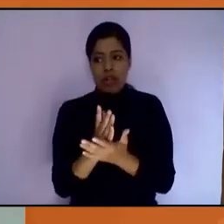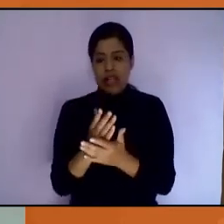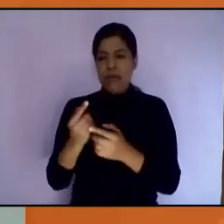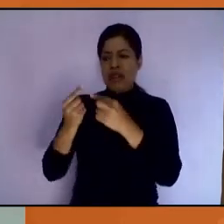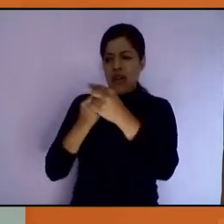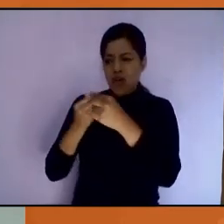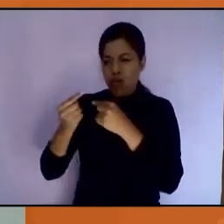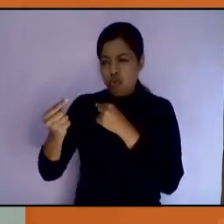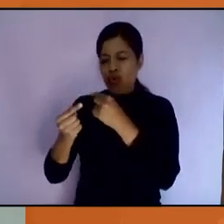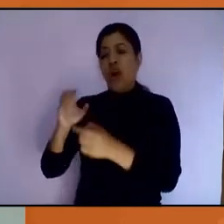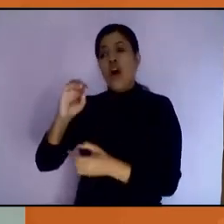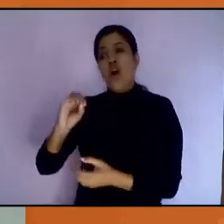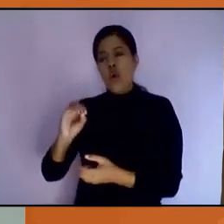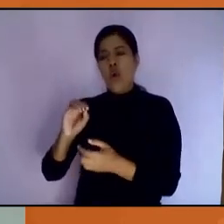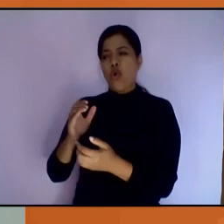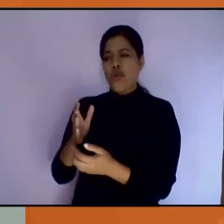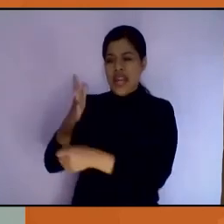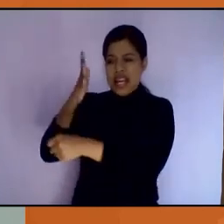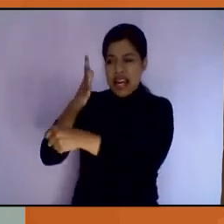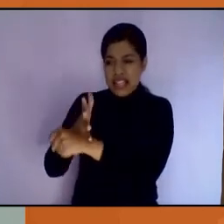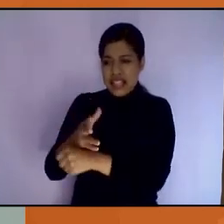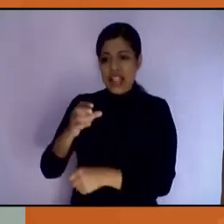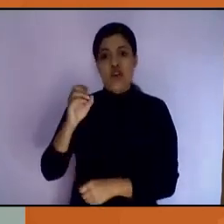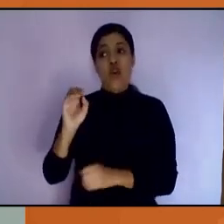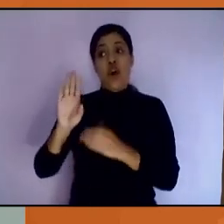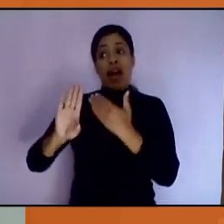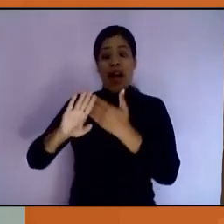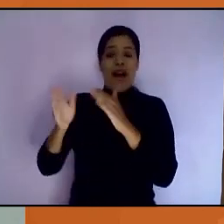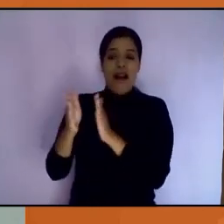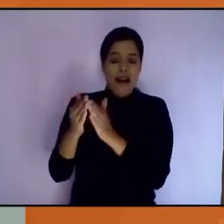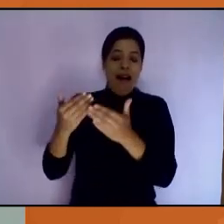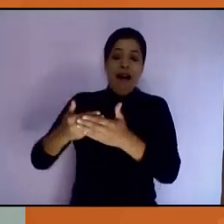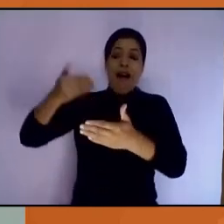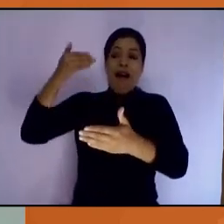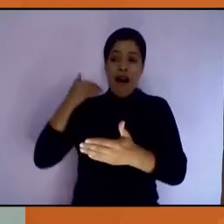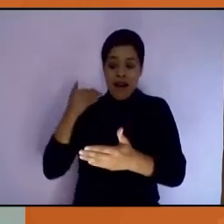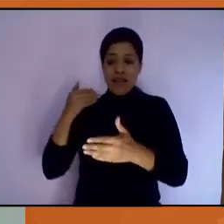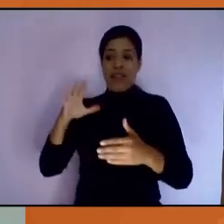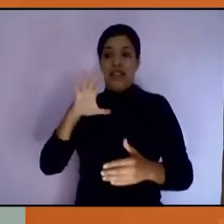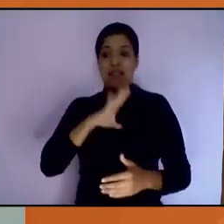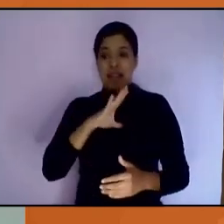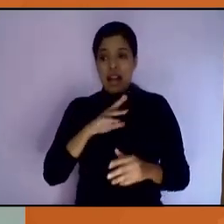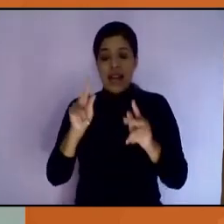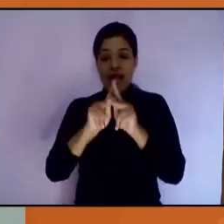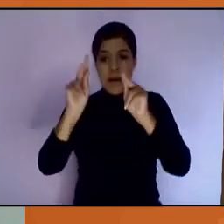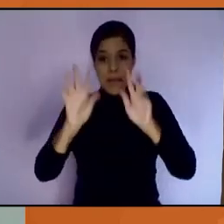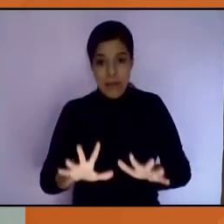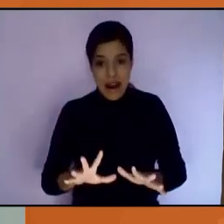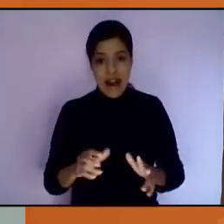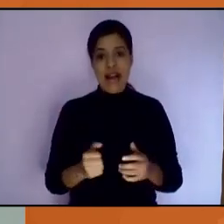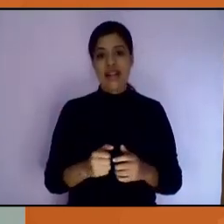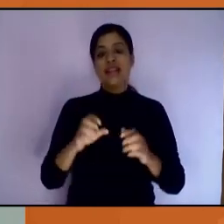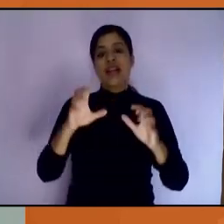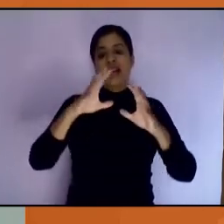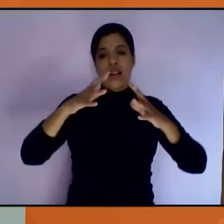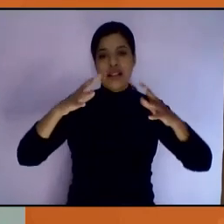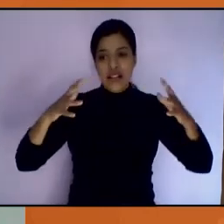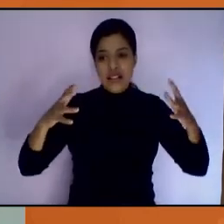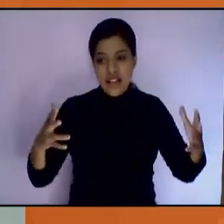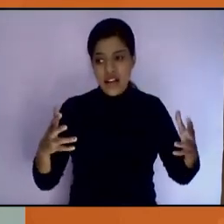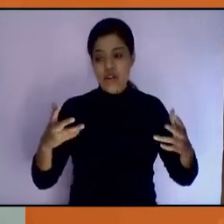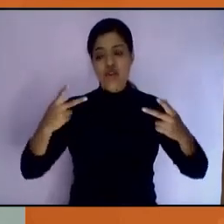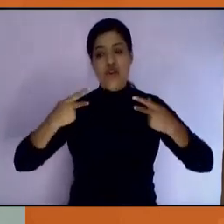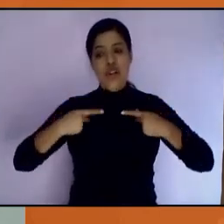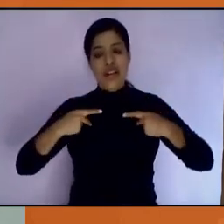represión, sino desde la construcción de paz a través del desarrollo de los individuos y las